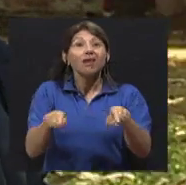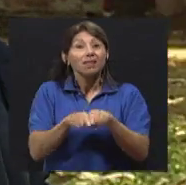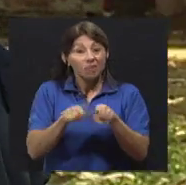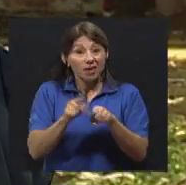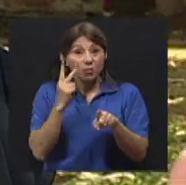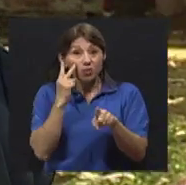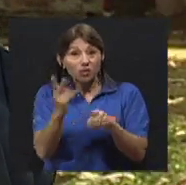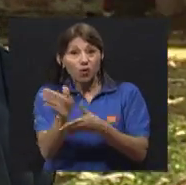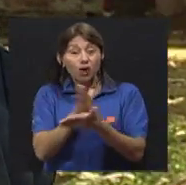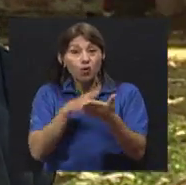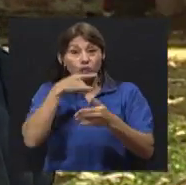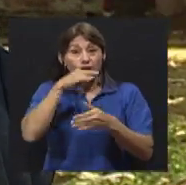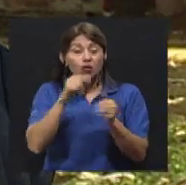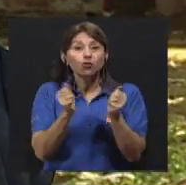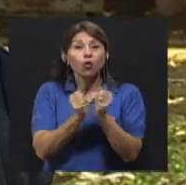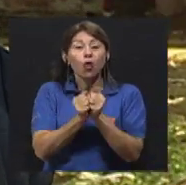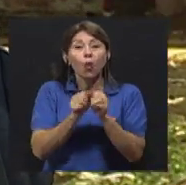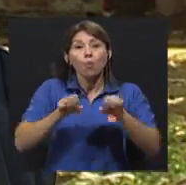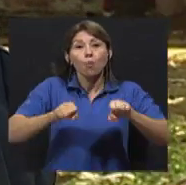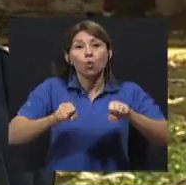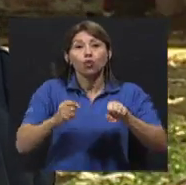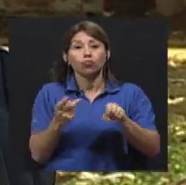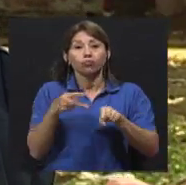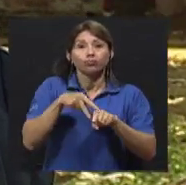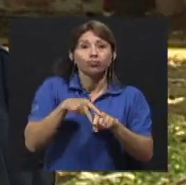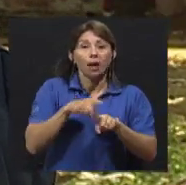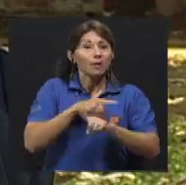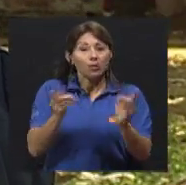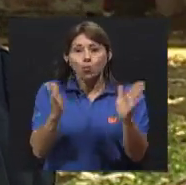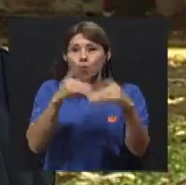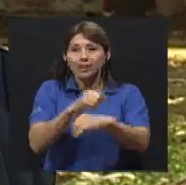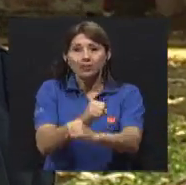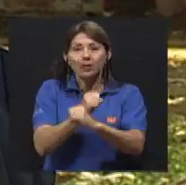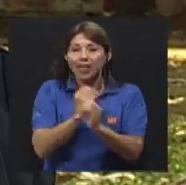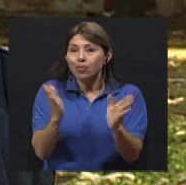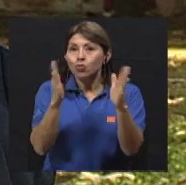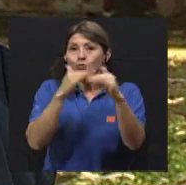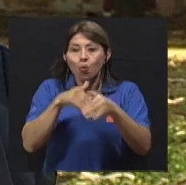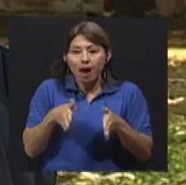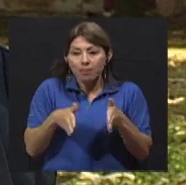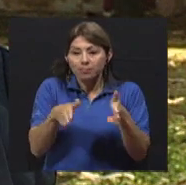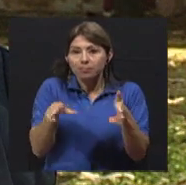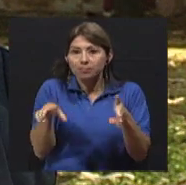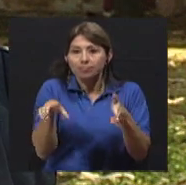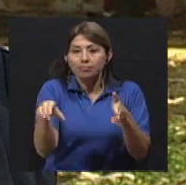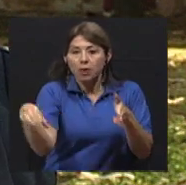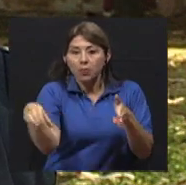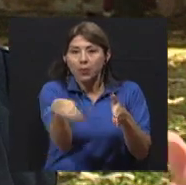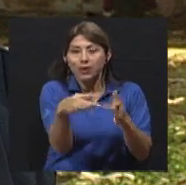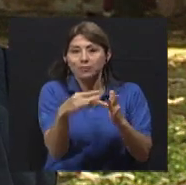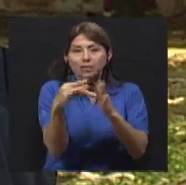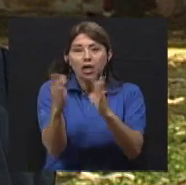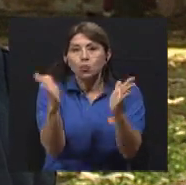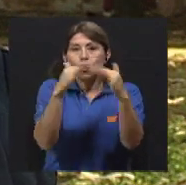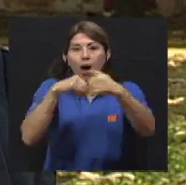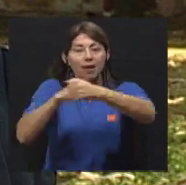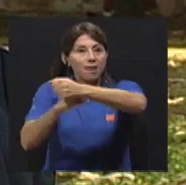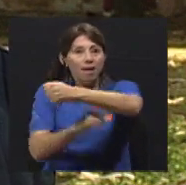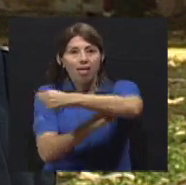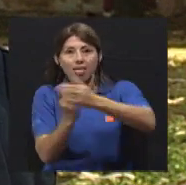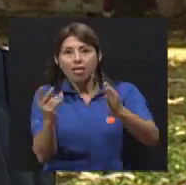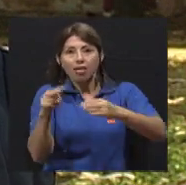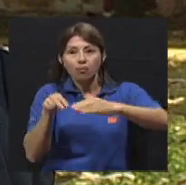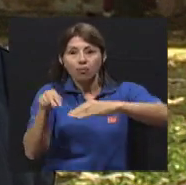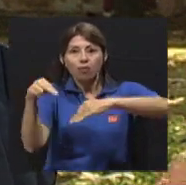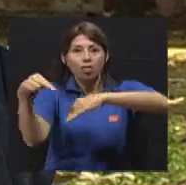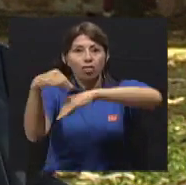eso iba. En zonas rurales no es la infraestructura adecuada, no hay aceras, no hay puentes, no hay pasos peatonales. Entonces, nosotros ese esfuerzo de proteger a los niños lo